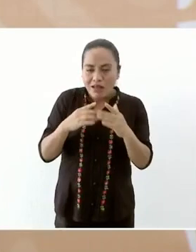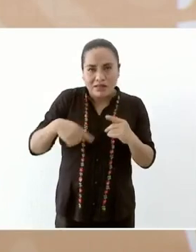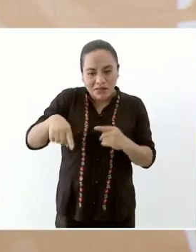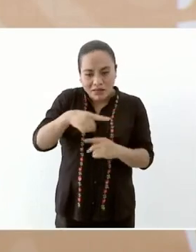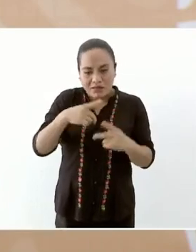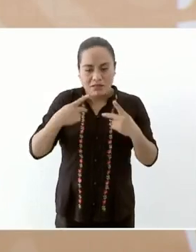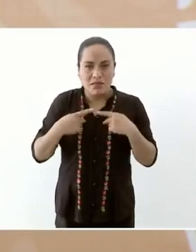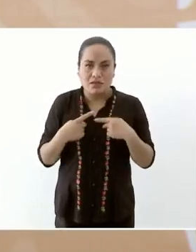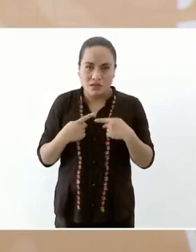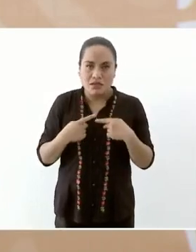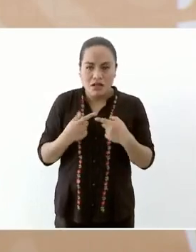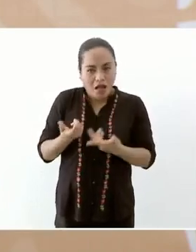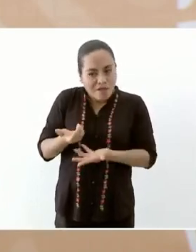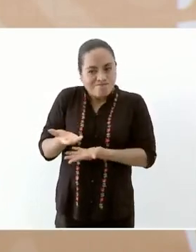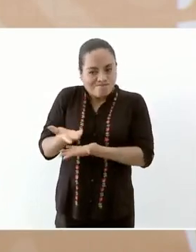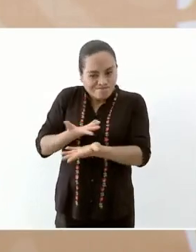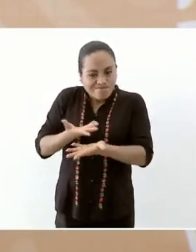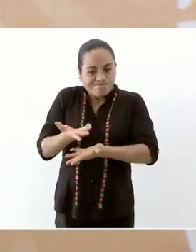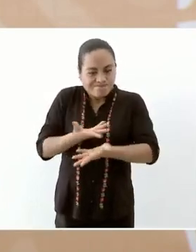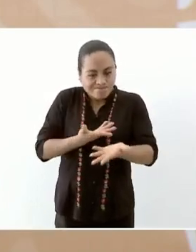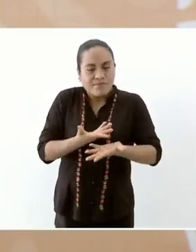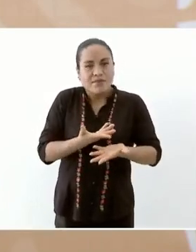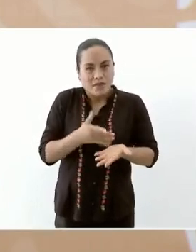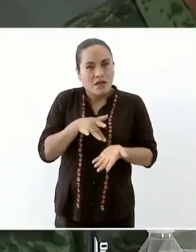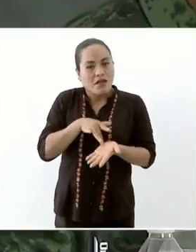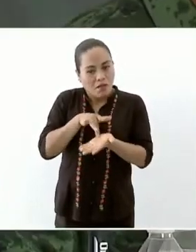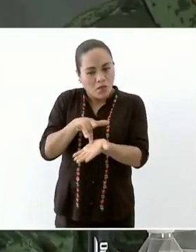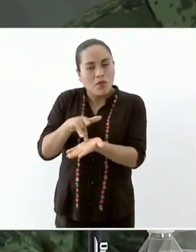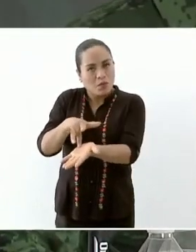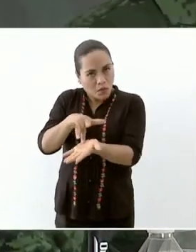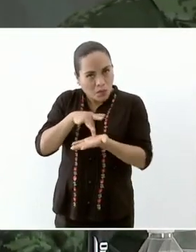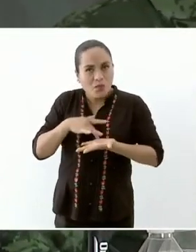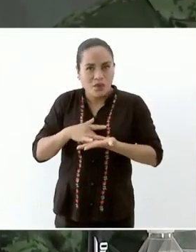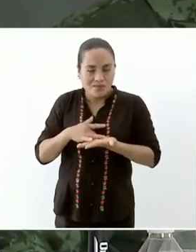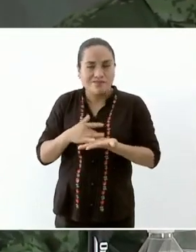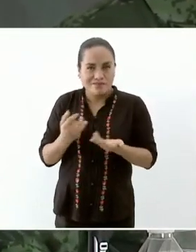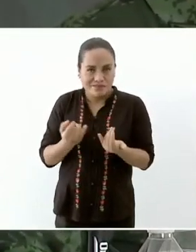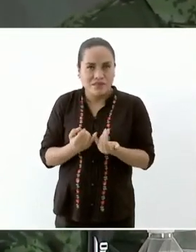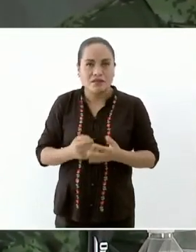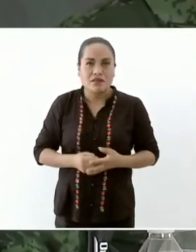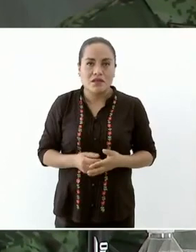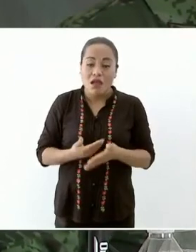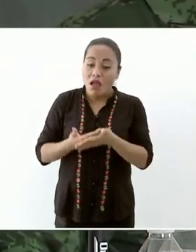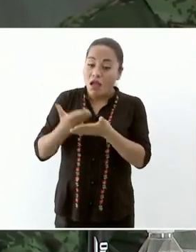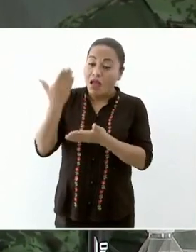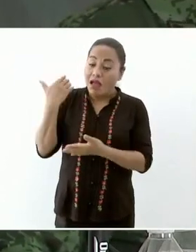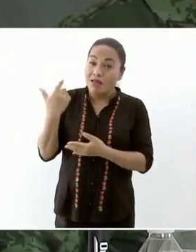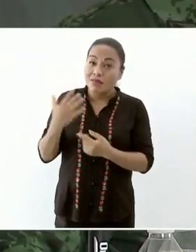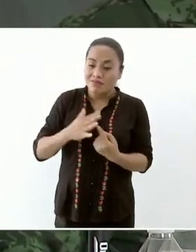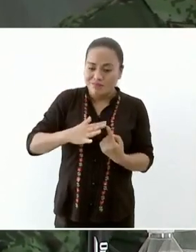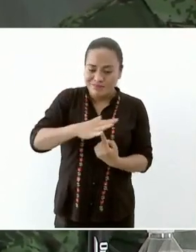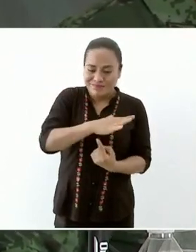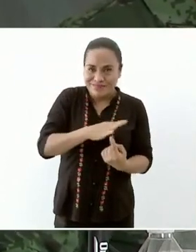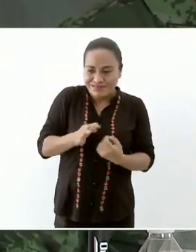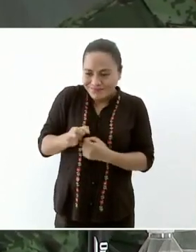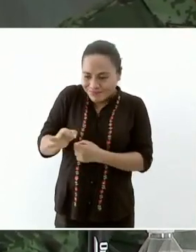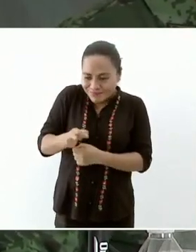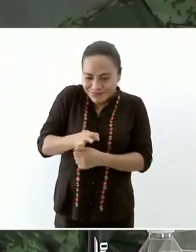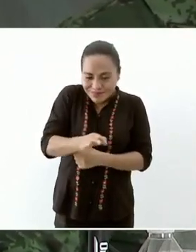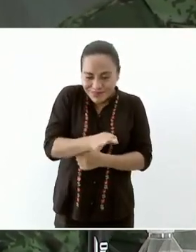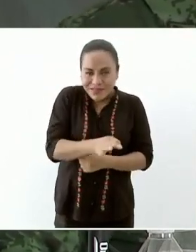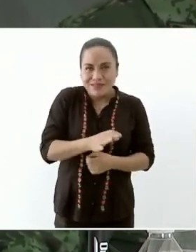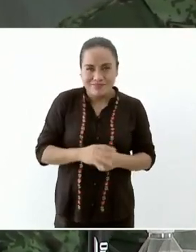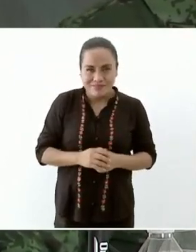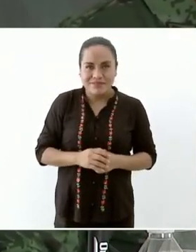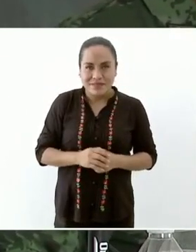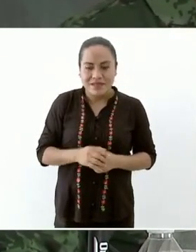antes en las comunidades indígenas de México si alguien iba a